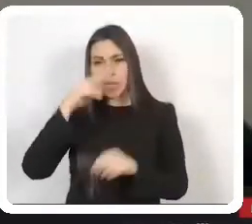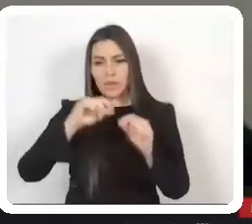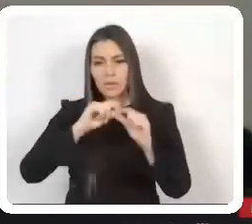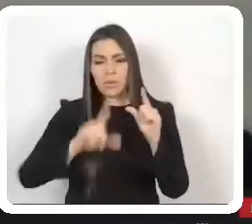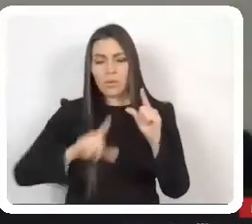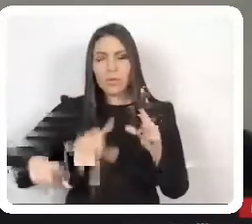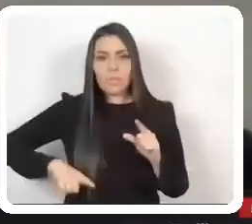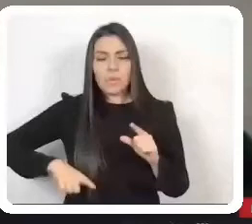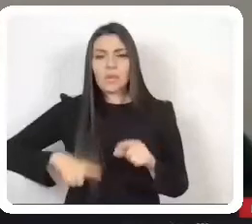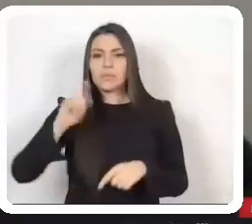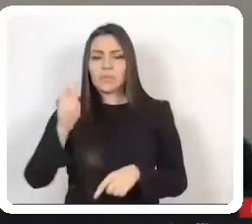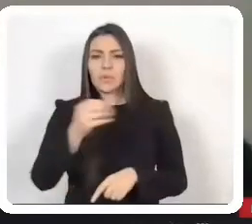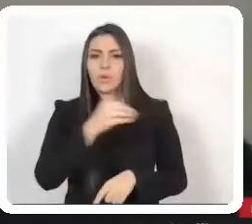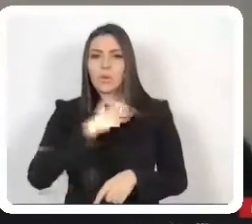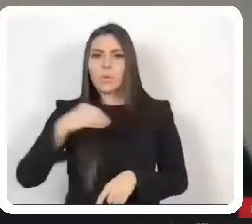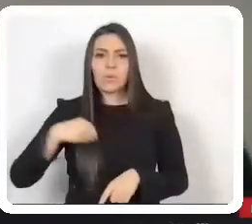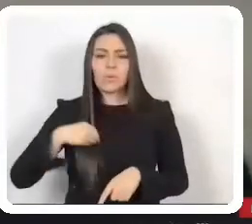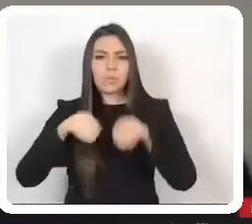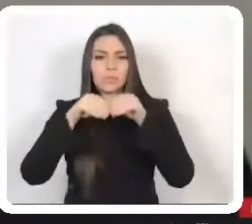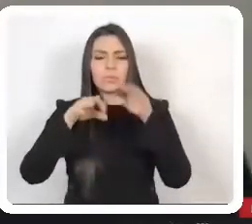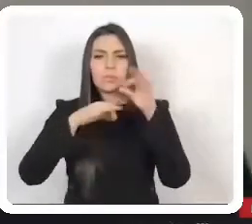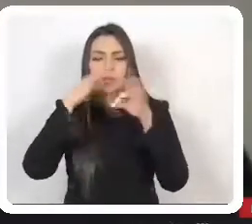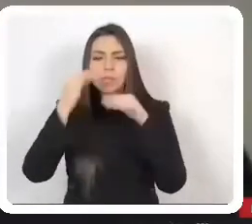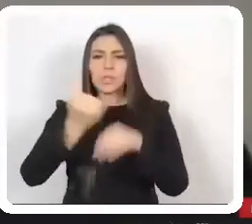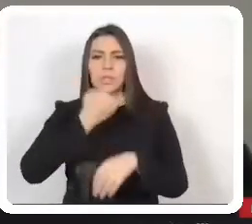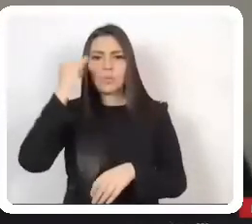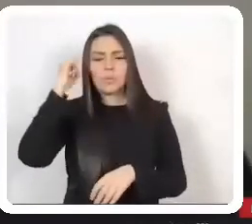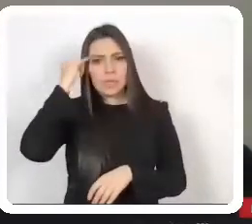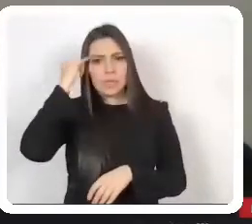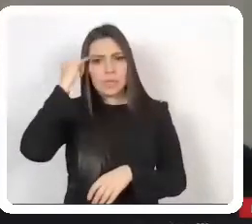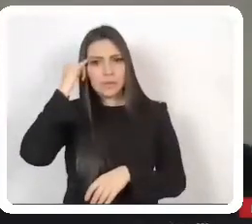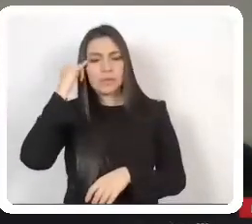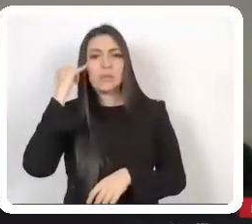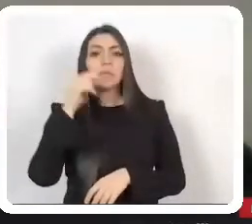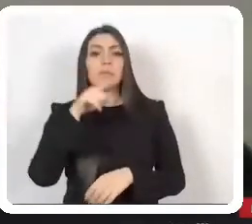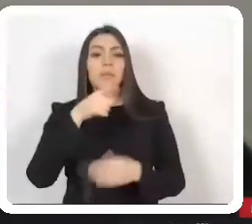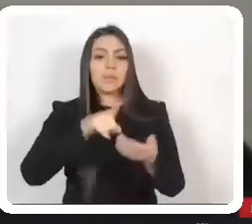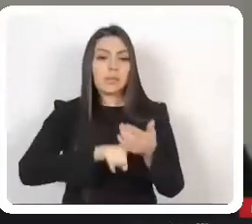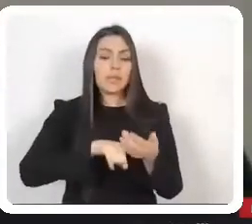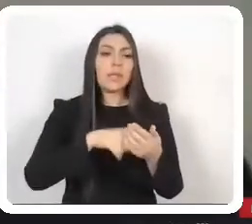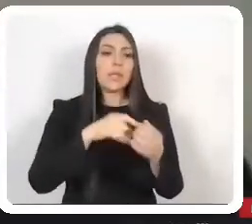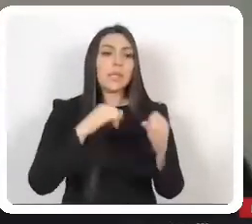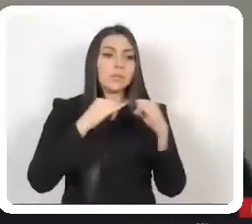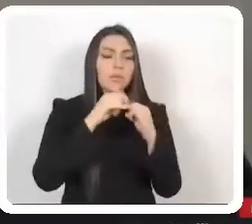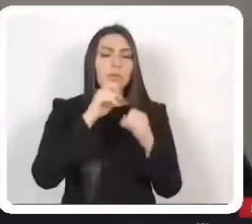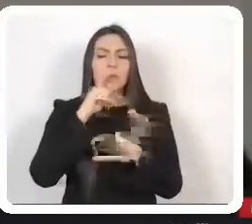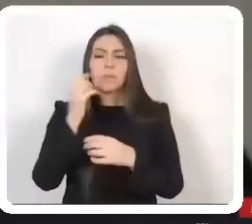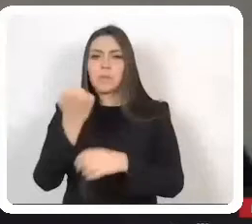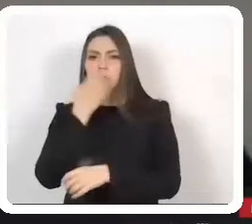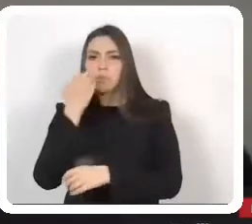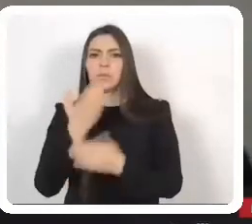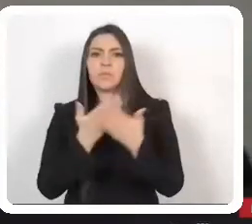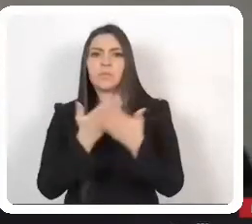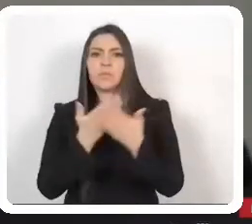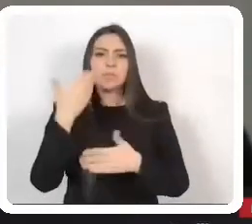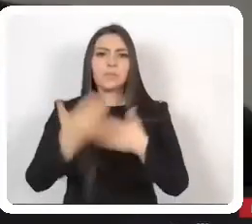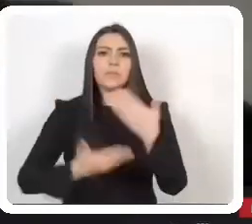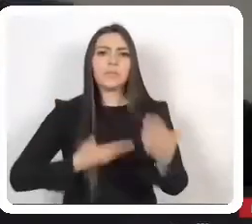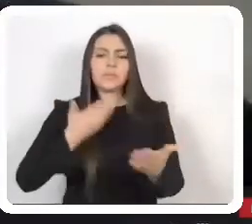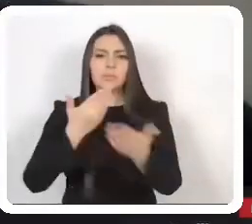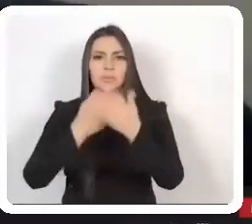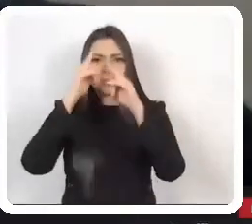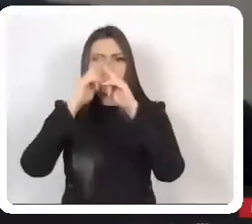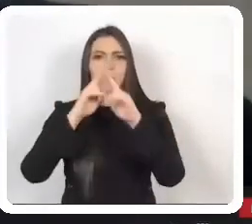hasta las instituciones. Por lo anterior expuesto, solicito a consideración de esta honorable legislatura,